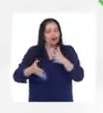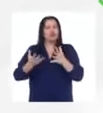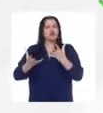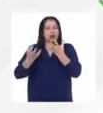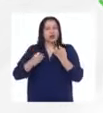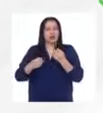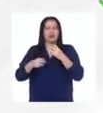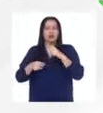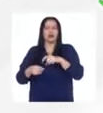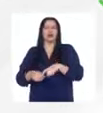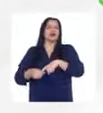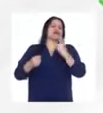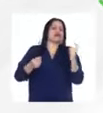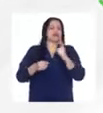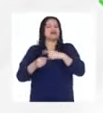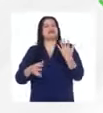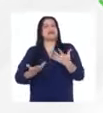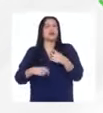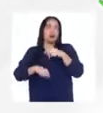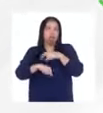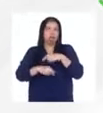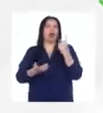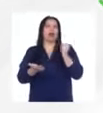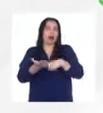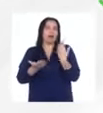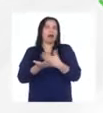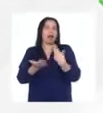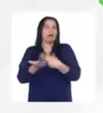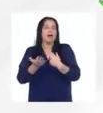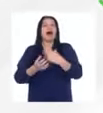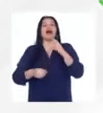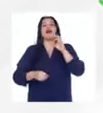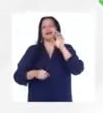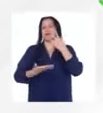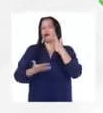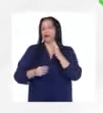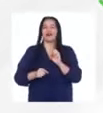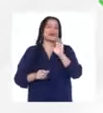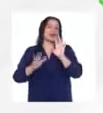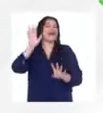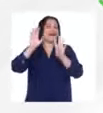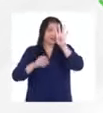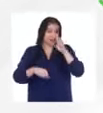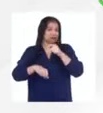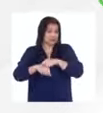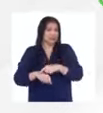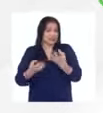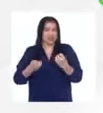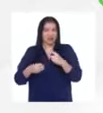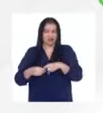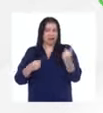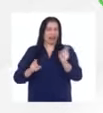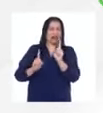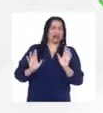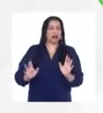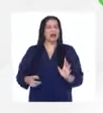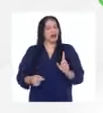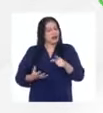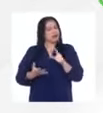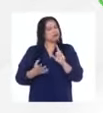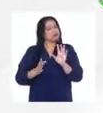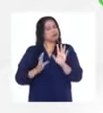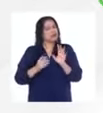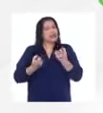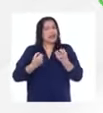veces o sea quisiera quisiera decirlo abiertamente para que para que sepan que que está bien